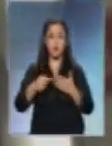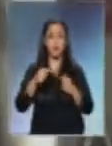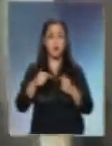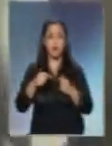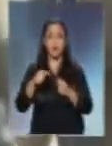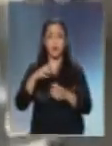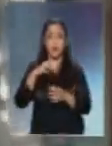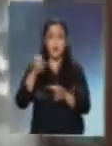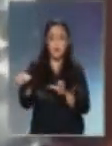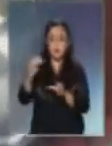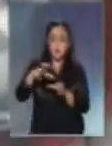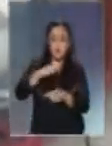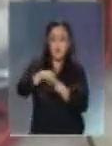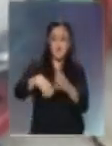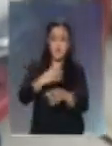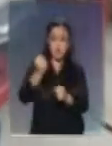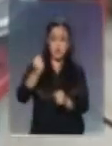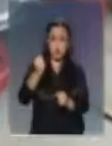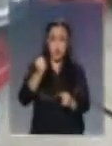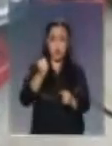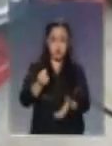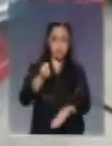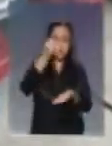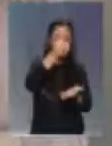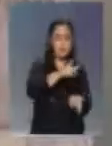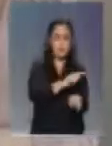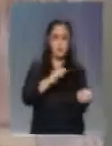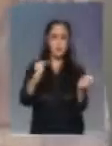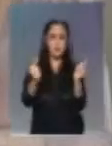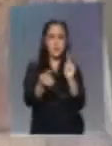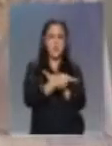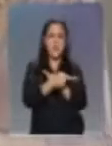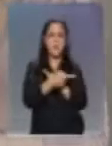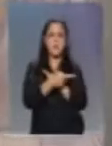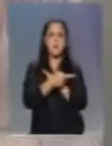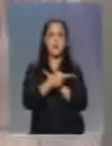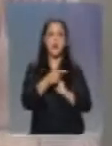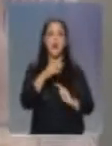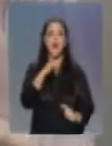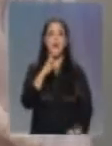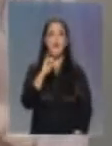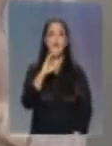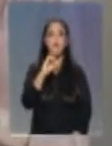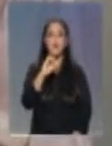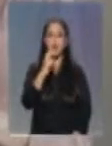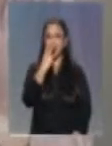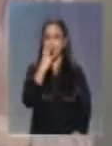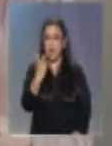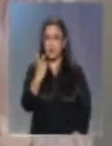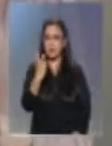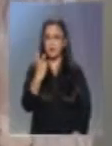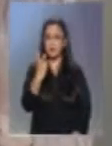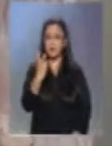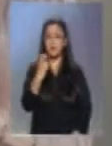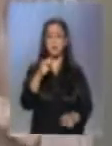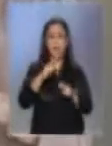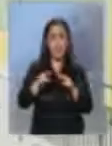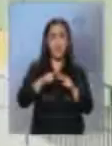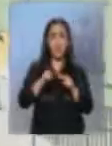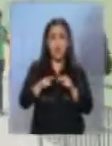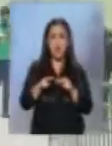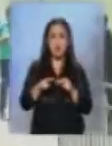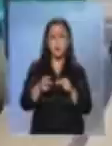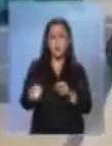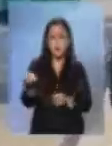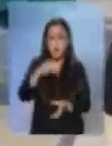degradan y se forma lo que se llama el biogás. En algunas ciudades como Estocolmo producen biogás con los residuos de la ciudad y